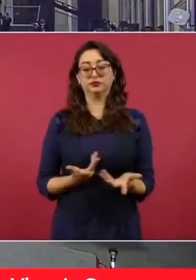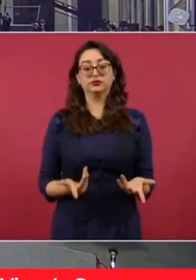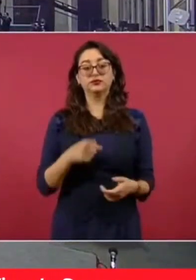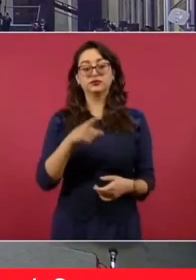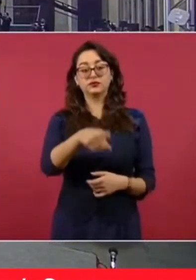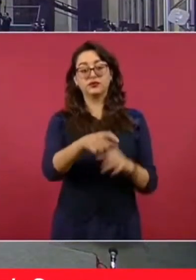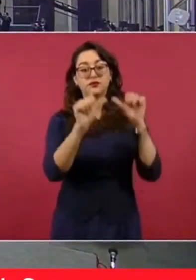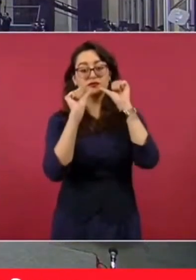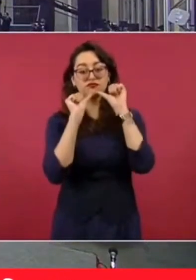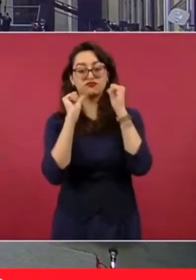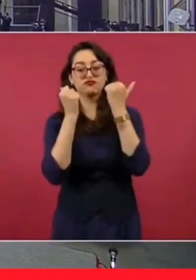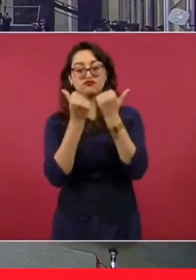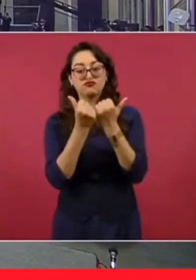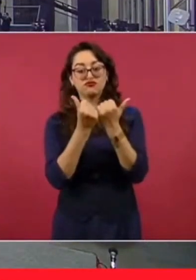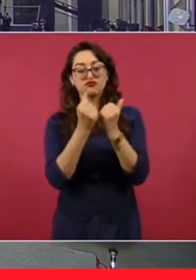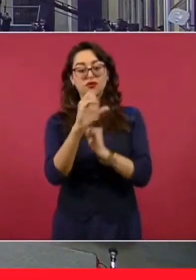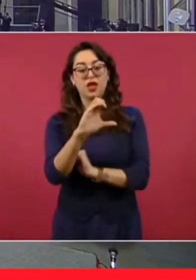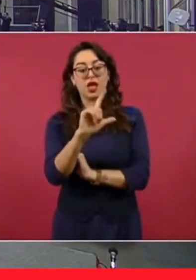pero